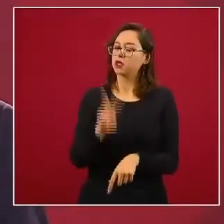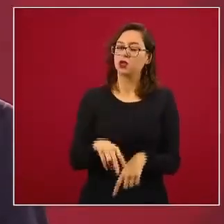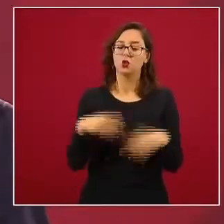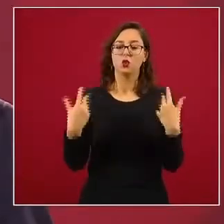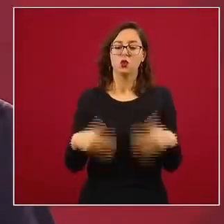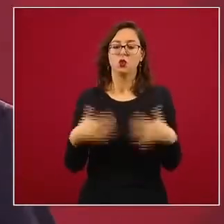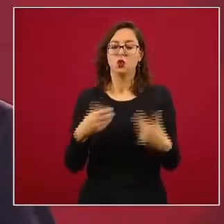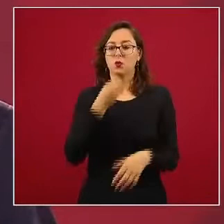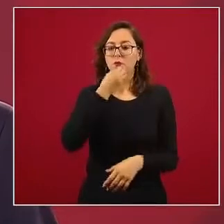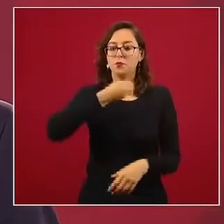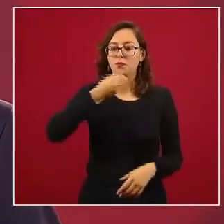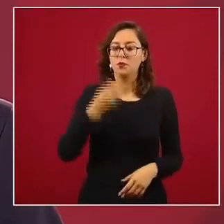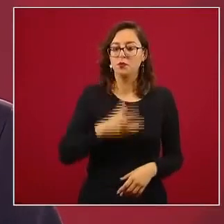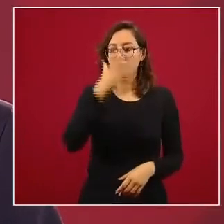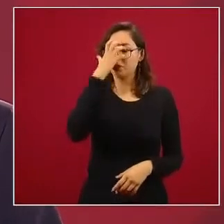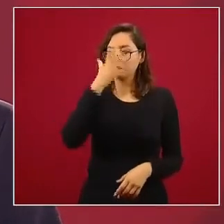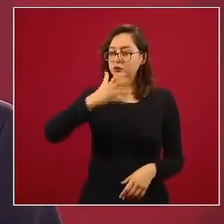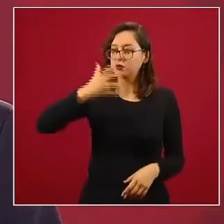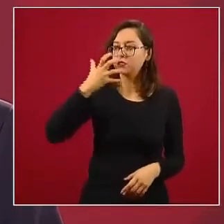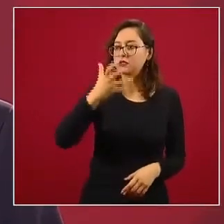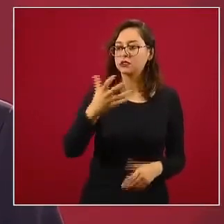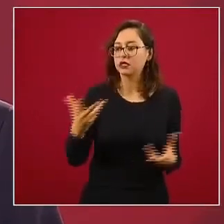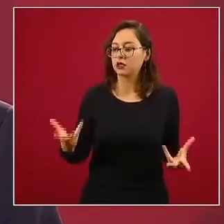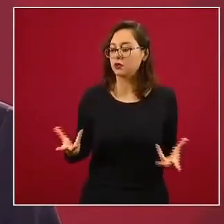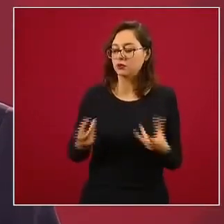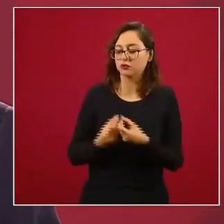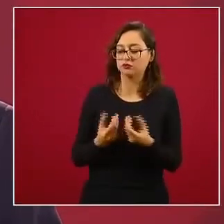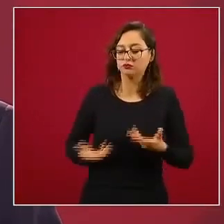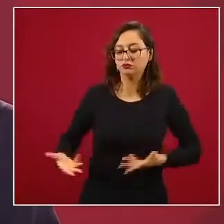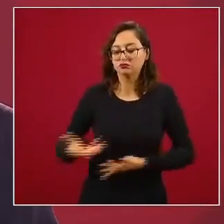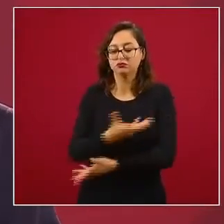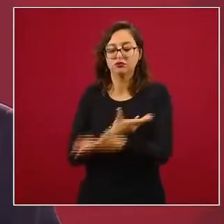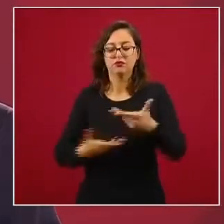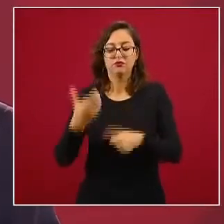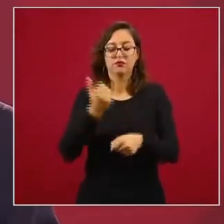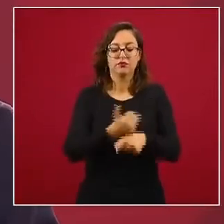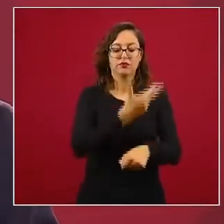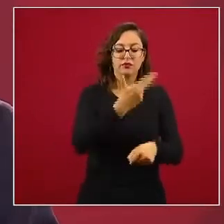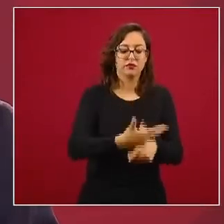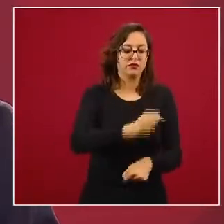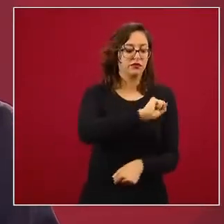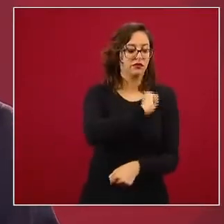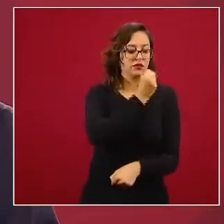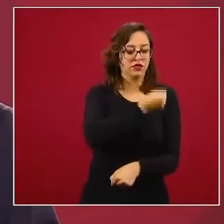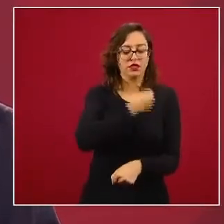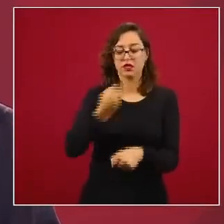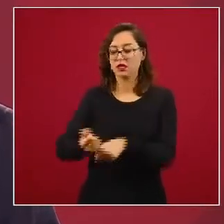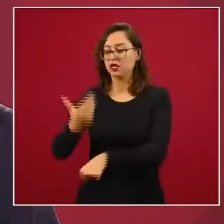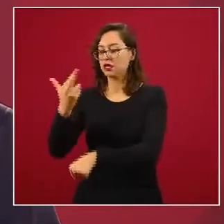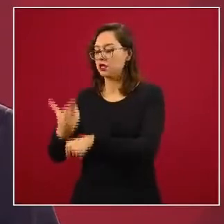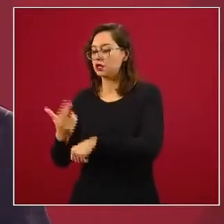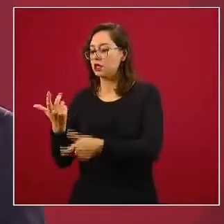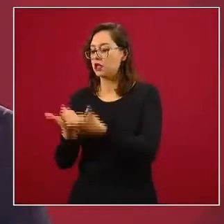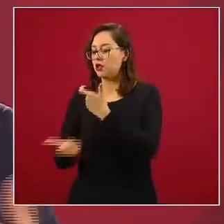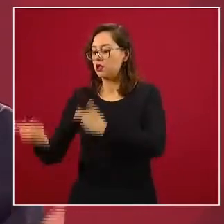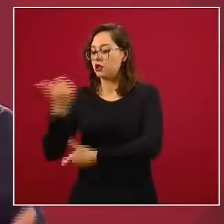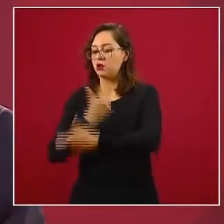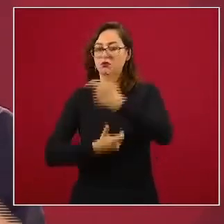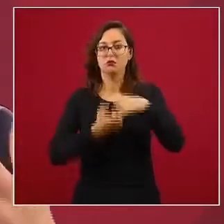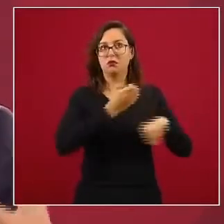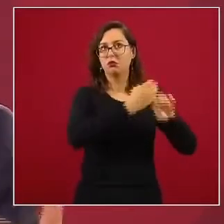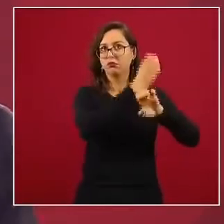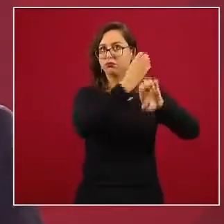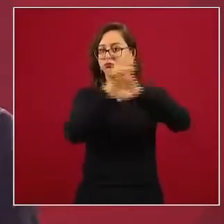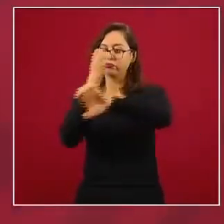un trabajo muy serio que hacen secretarias y secretarios tanto de salud como de desarrollo económico de los estados. Se